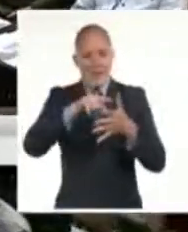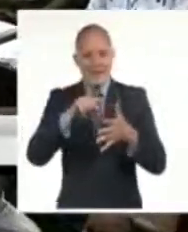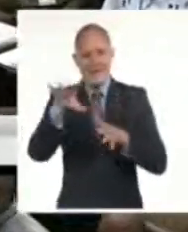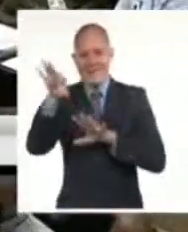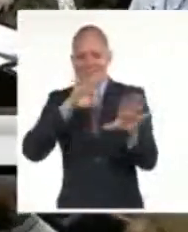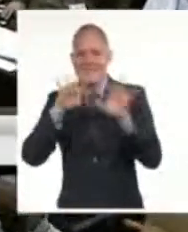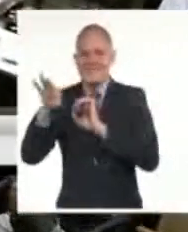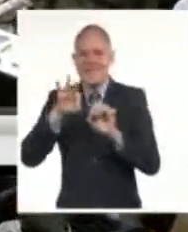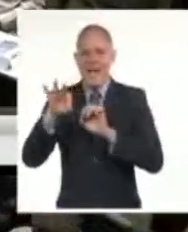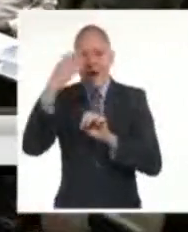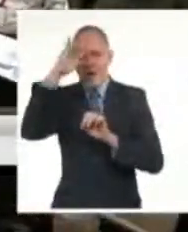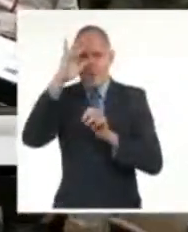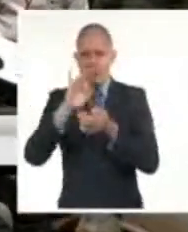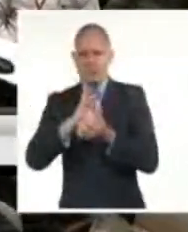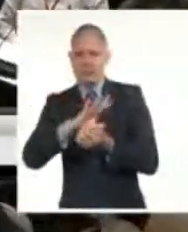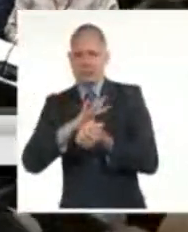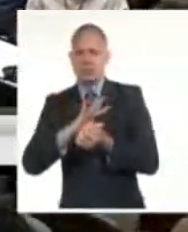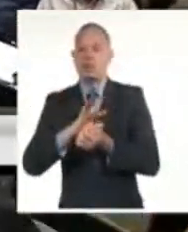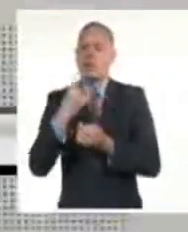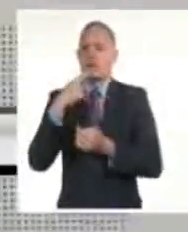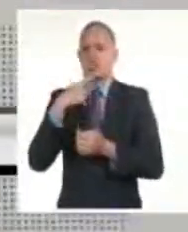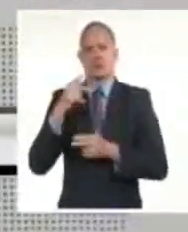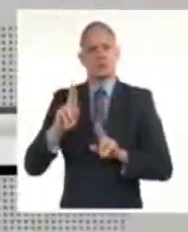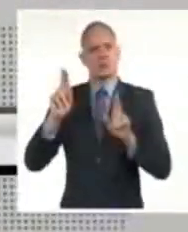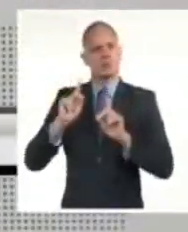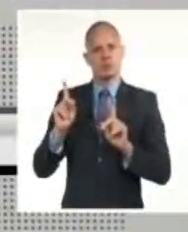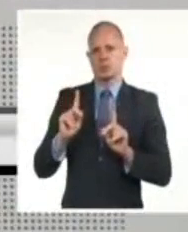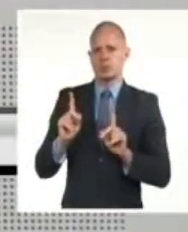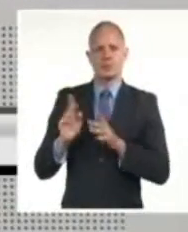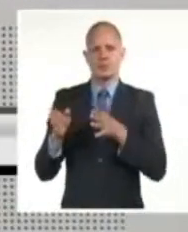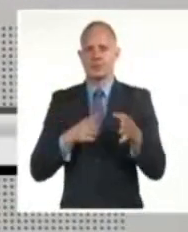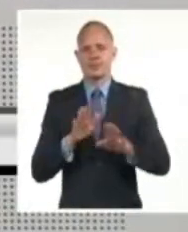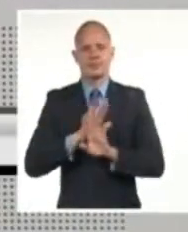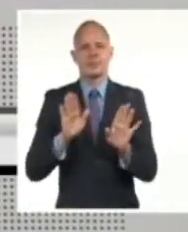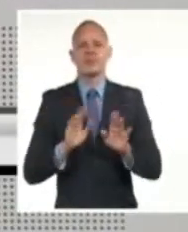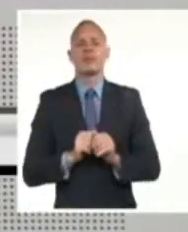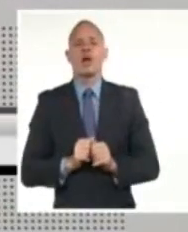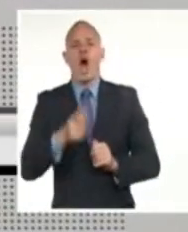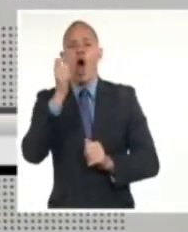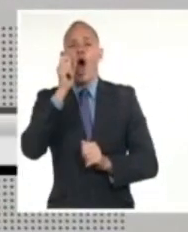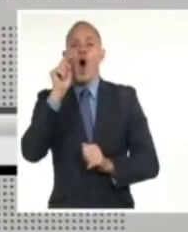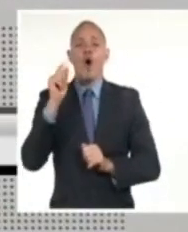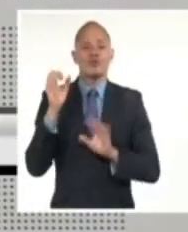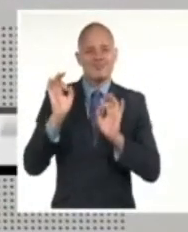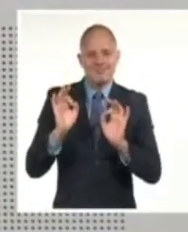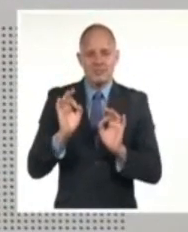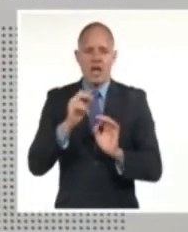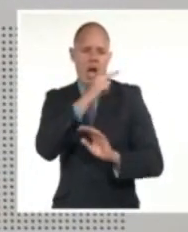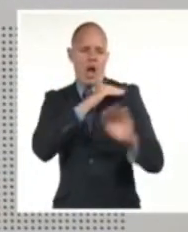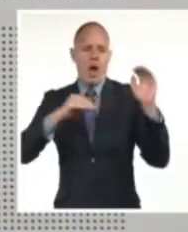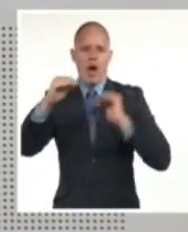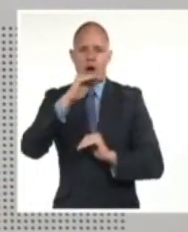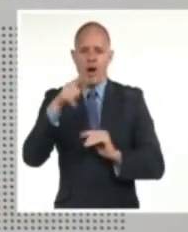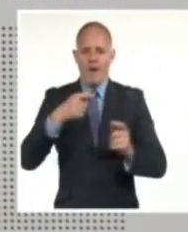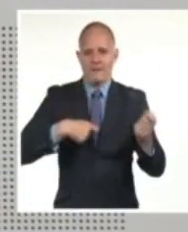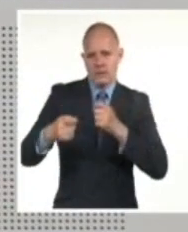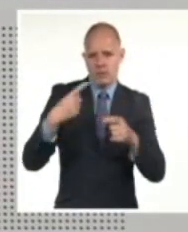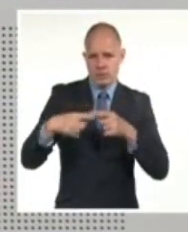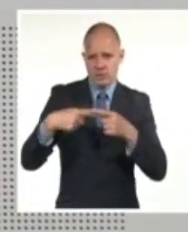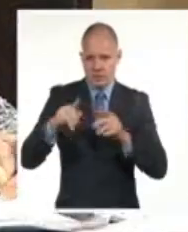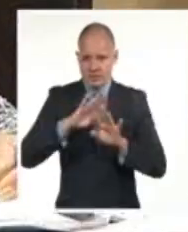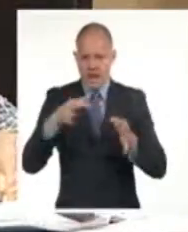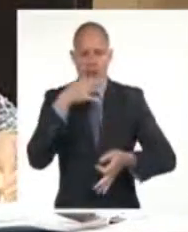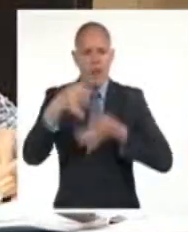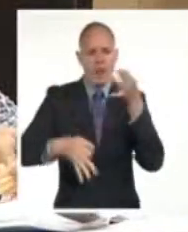Estados Unidos. El viceprimer ministro y titular de Economía y Planificación, Alejandro Gil Fernández, expresó ante el Parlamento